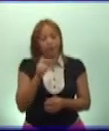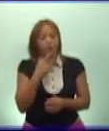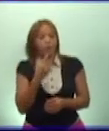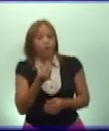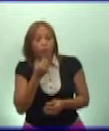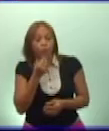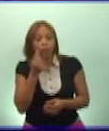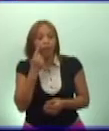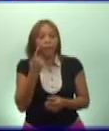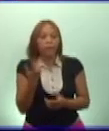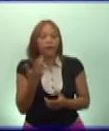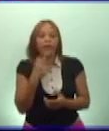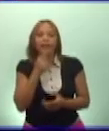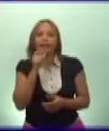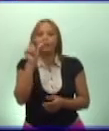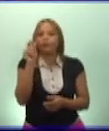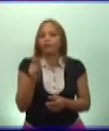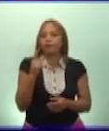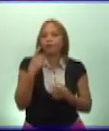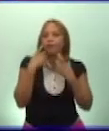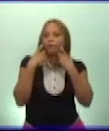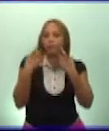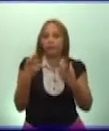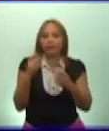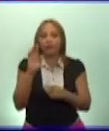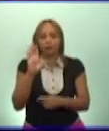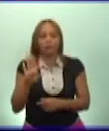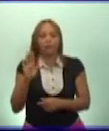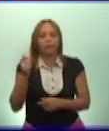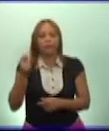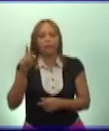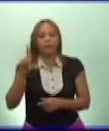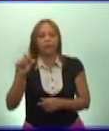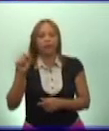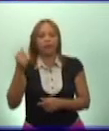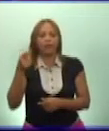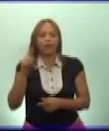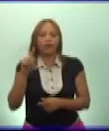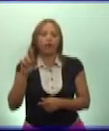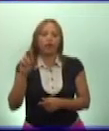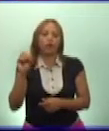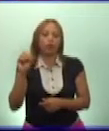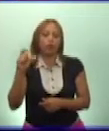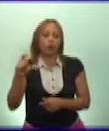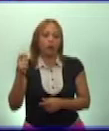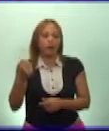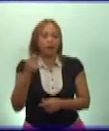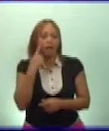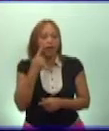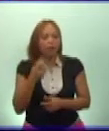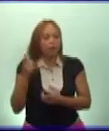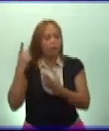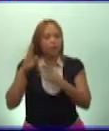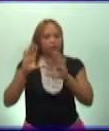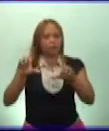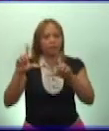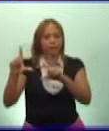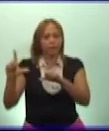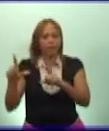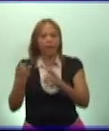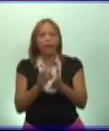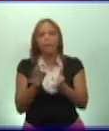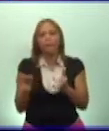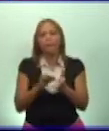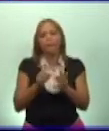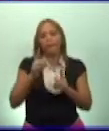valorar la personalidad de Blas Roca Calderío. Vamos a observar en la próxima imagen las páginas del